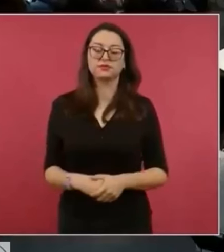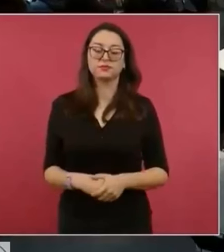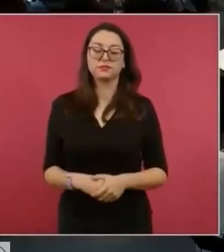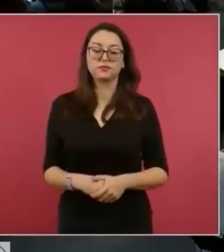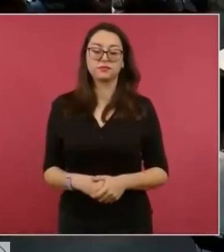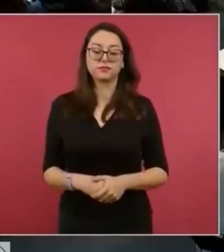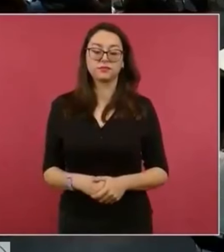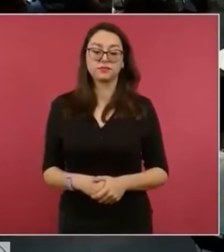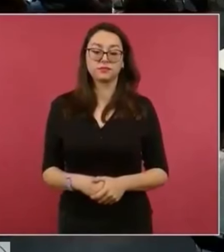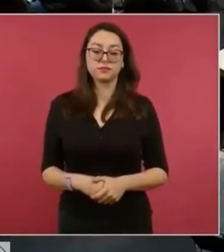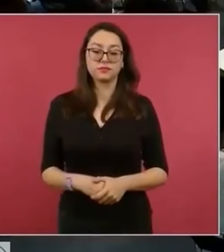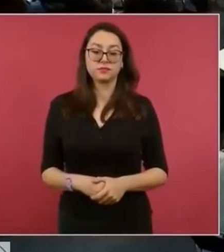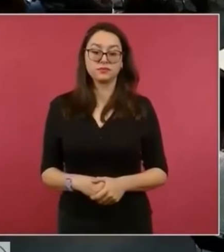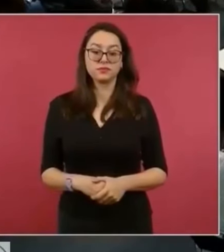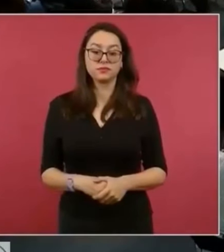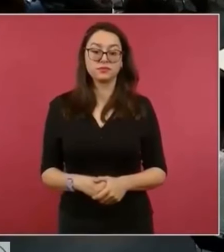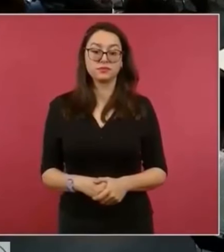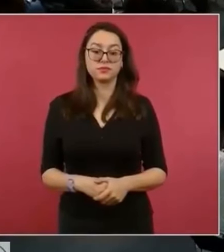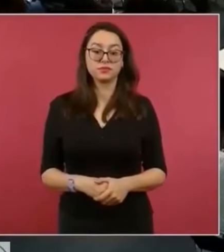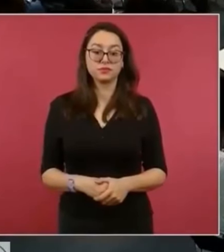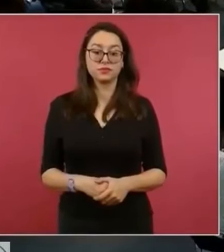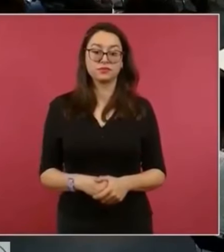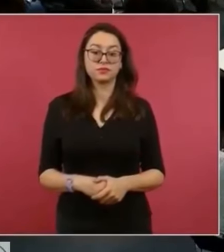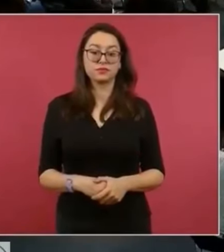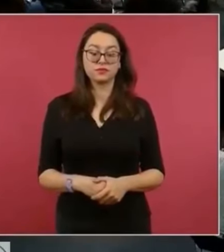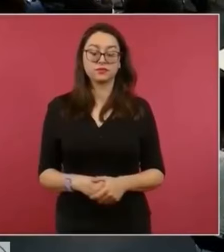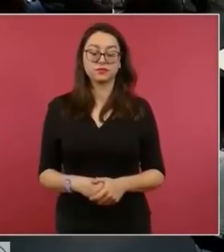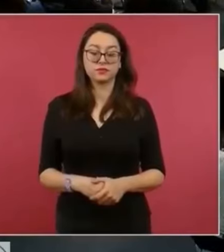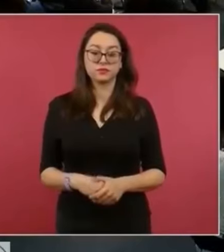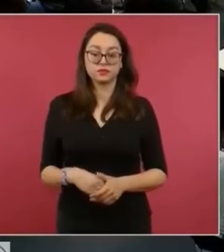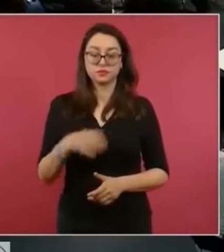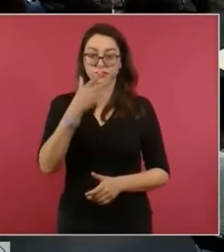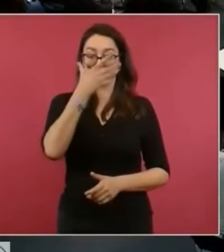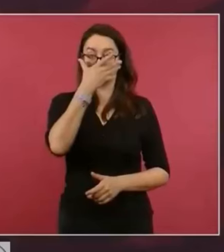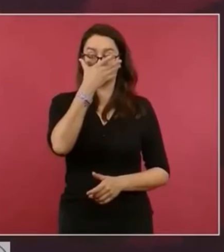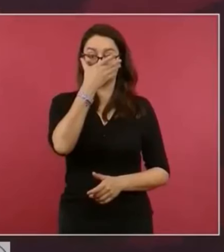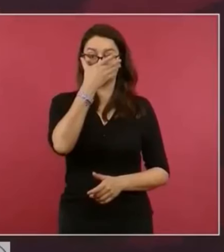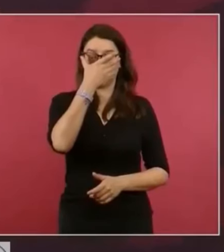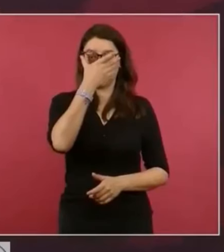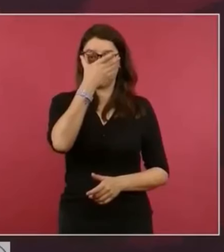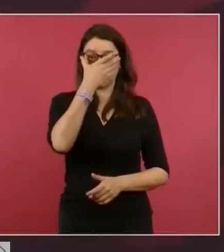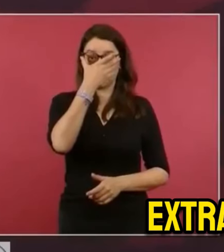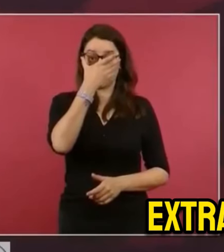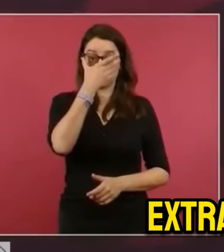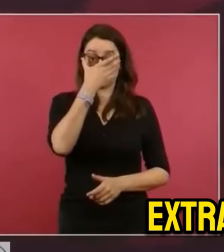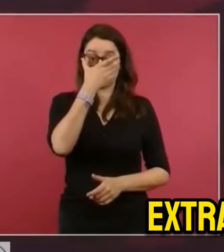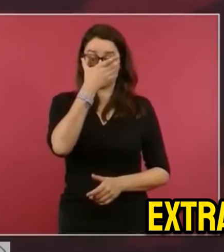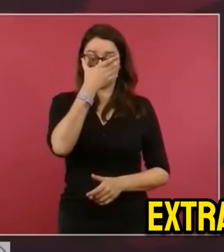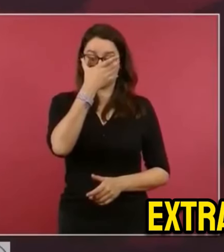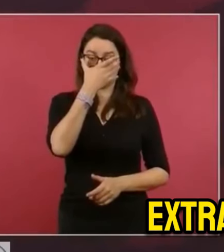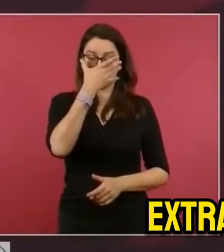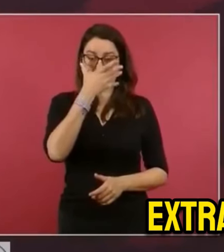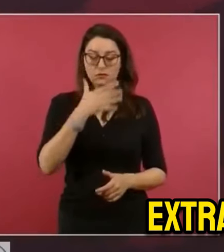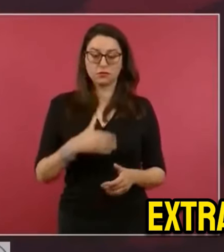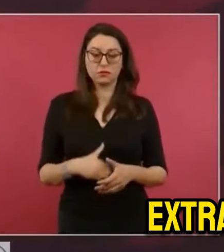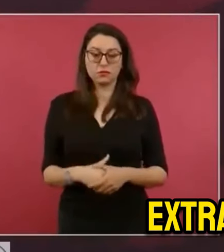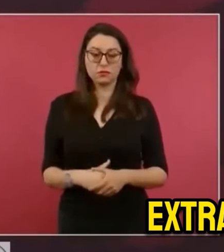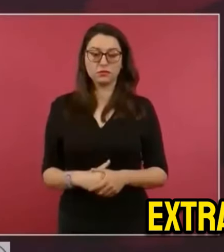Y no extrañarnos